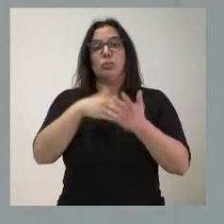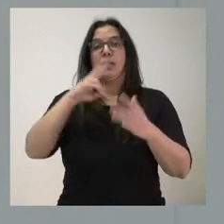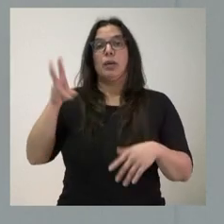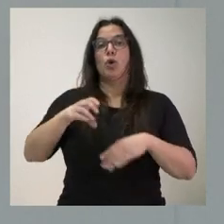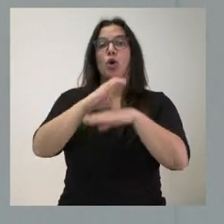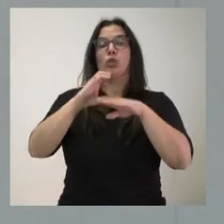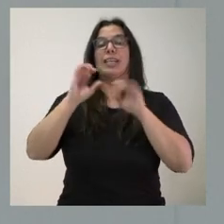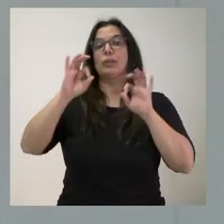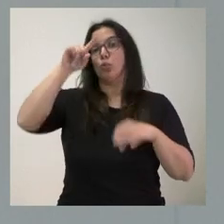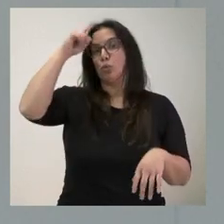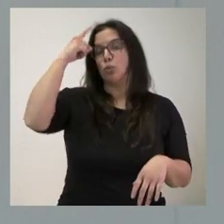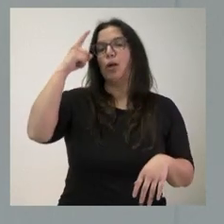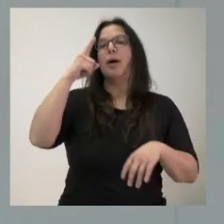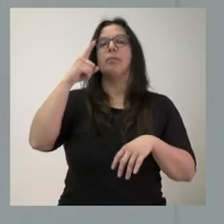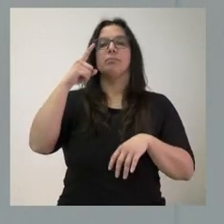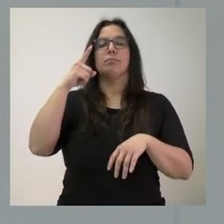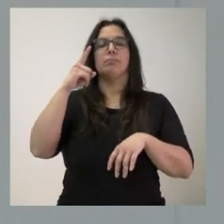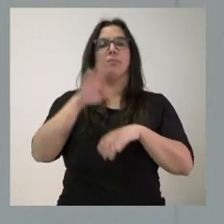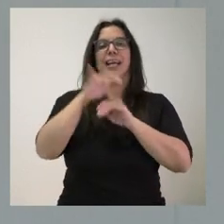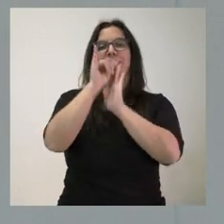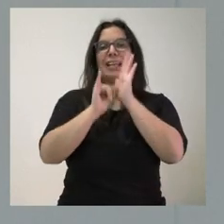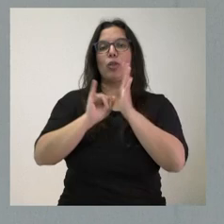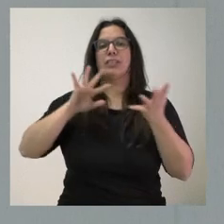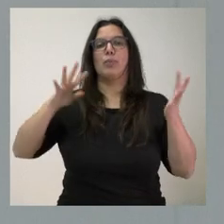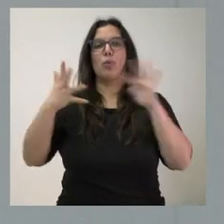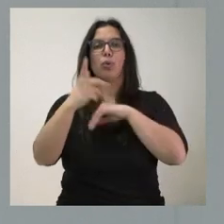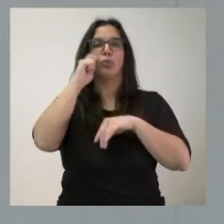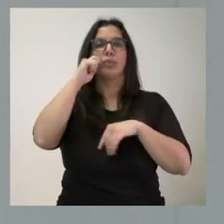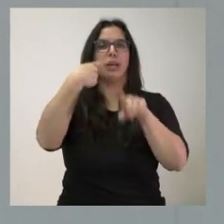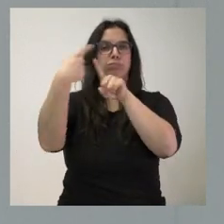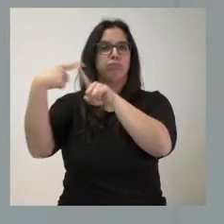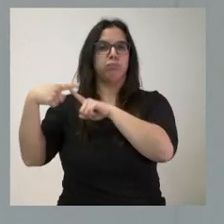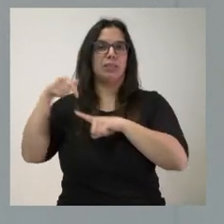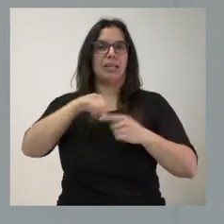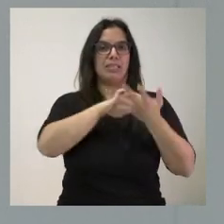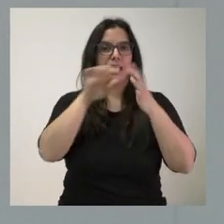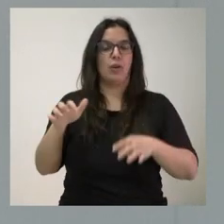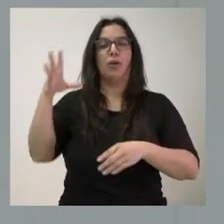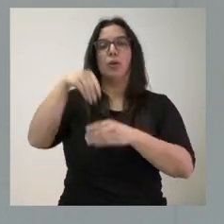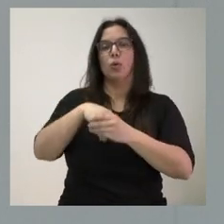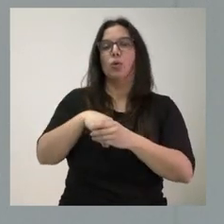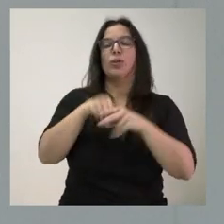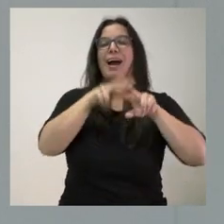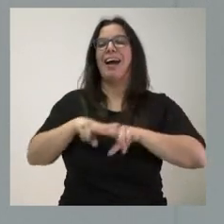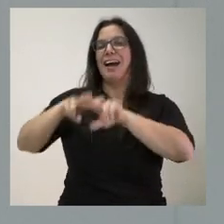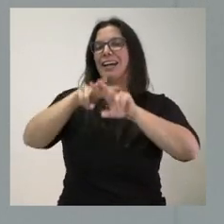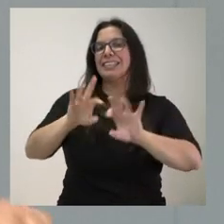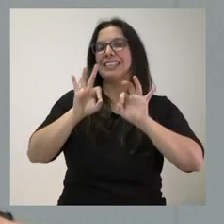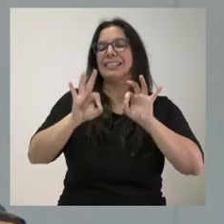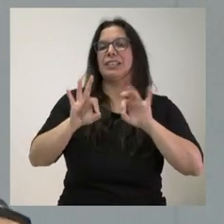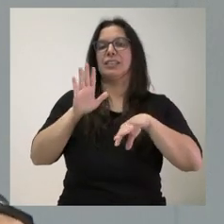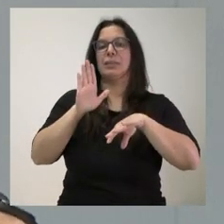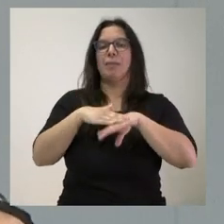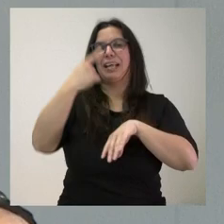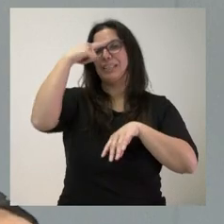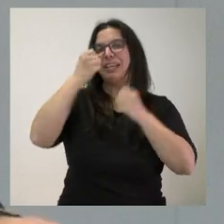Consejería de Cultura para diversos indicadores de evolución turística en Castilla y León, que incluye un análisis específico sobre el camino